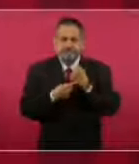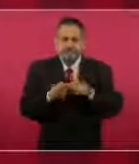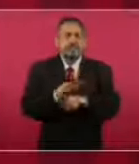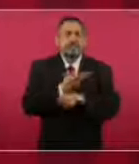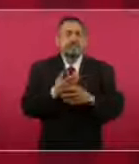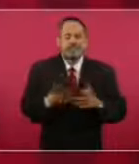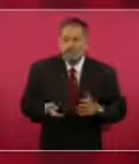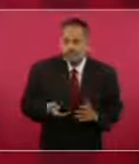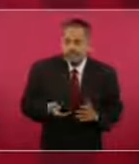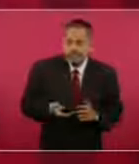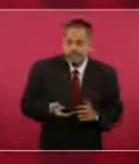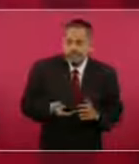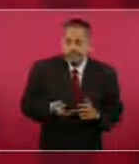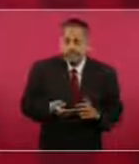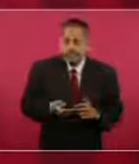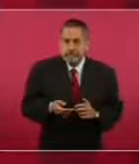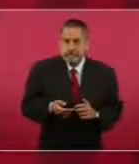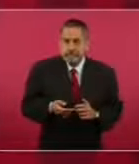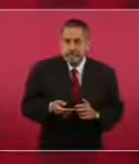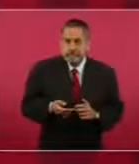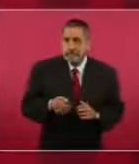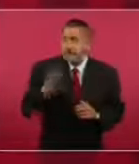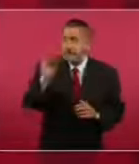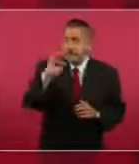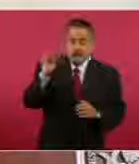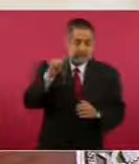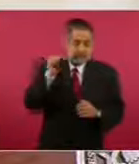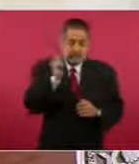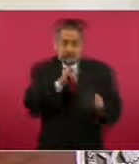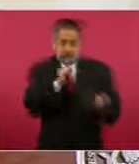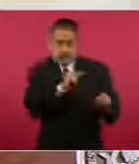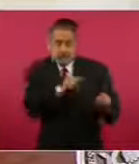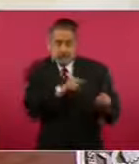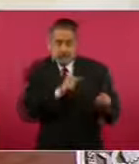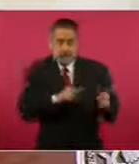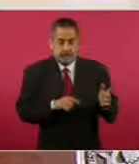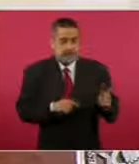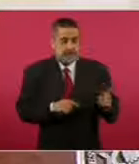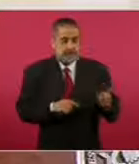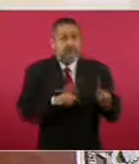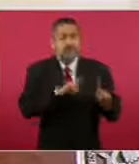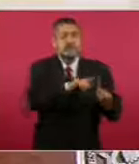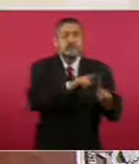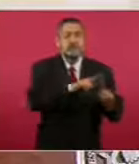si no había